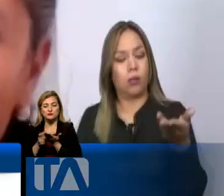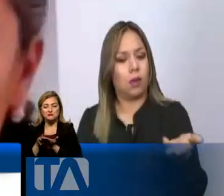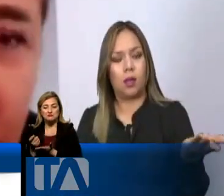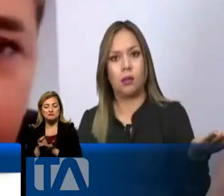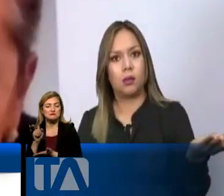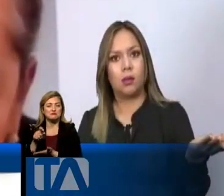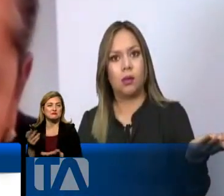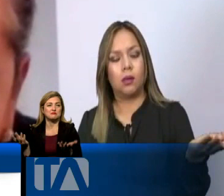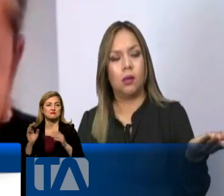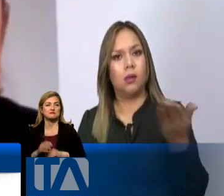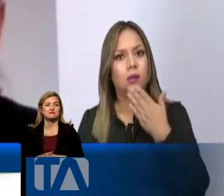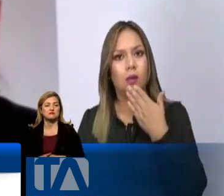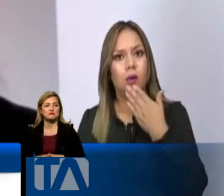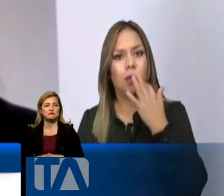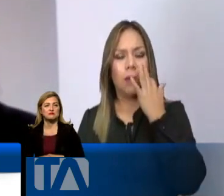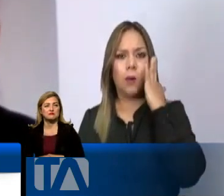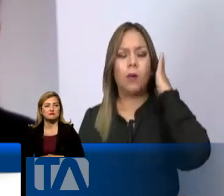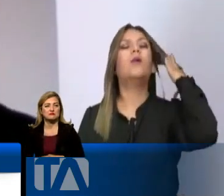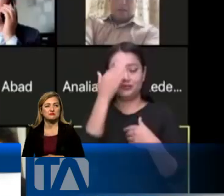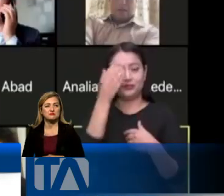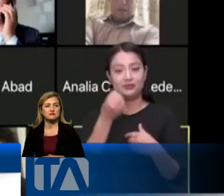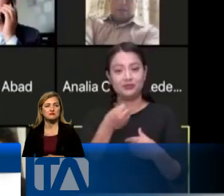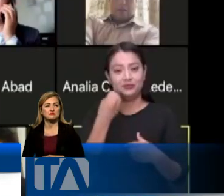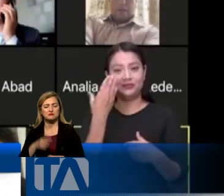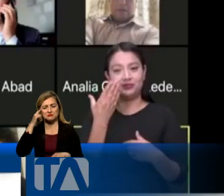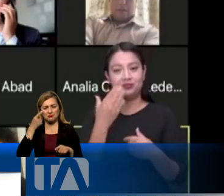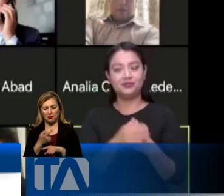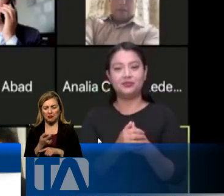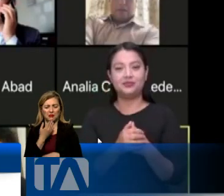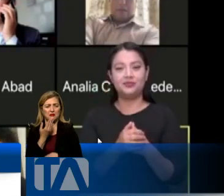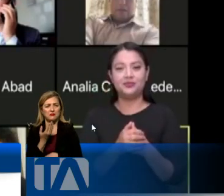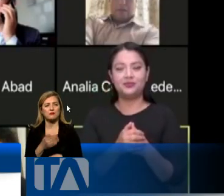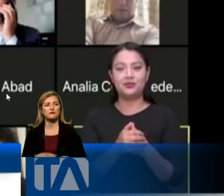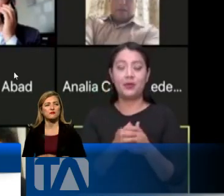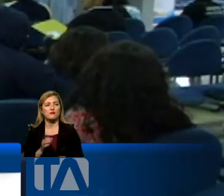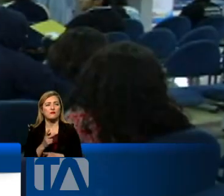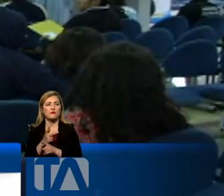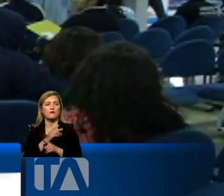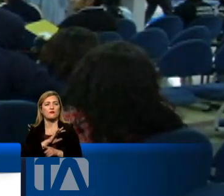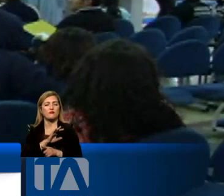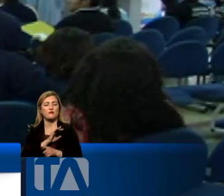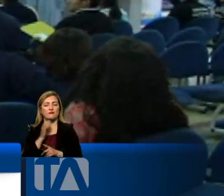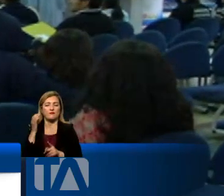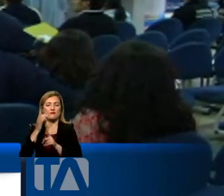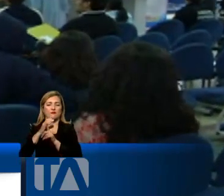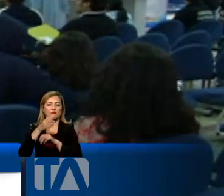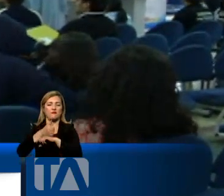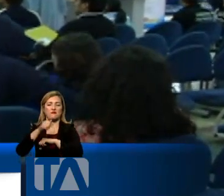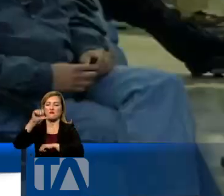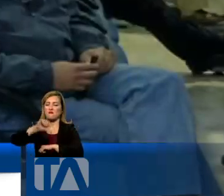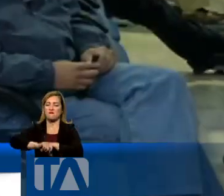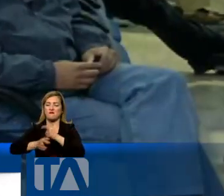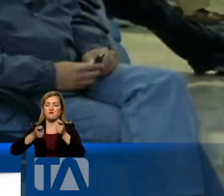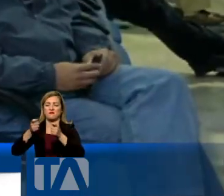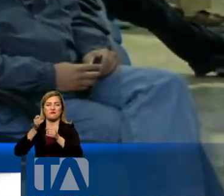inversión. No, no me cuadra. El Consejo Metropolitano criticó duramente la eficiencia de las autoridades que